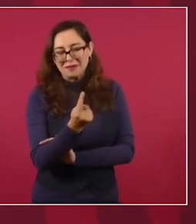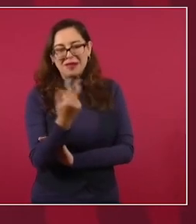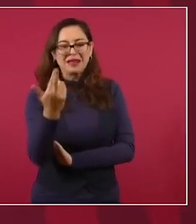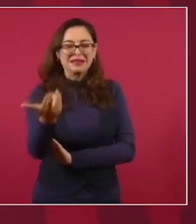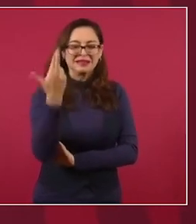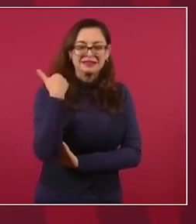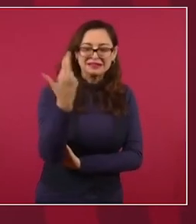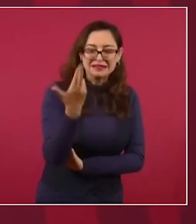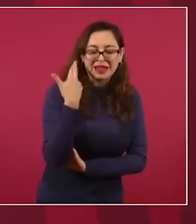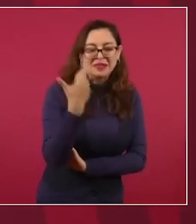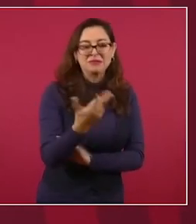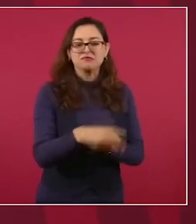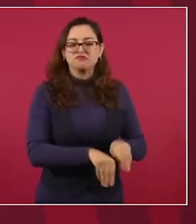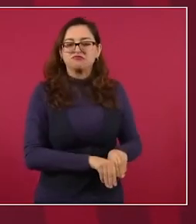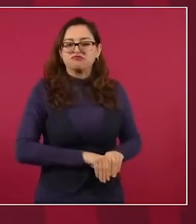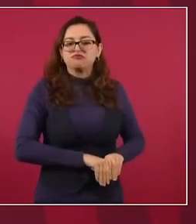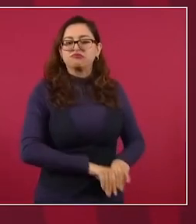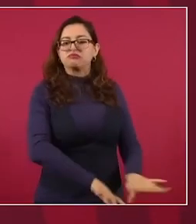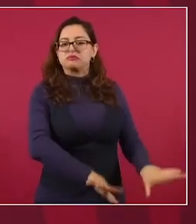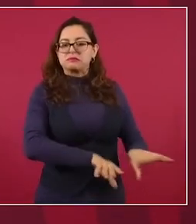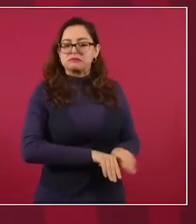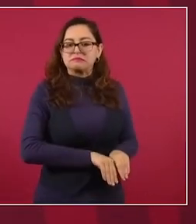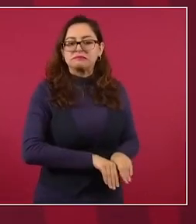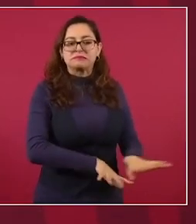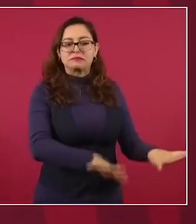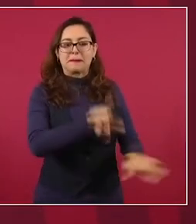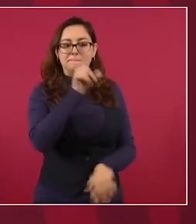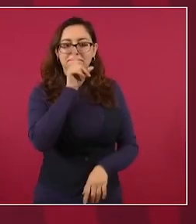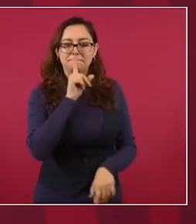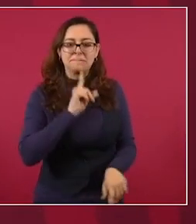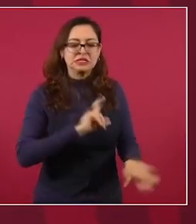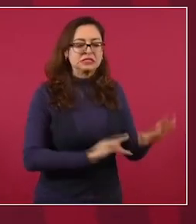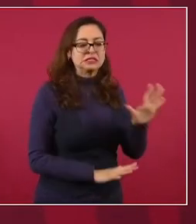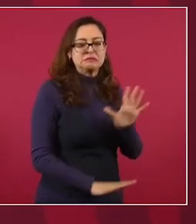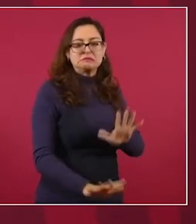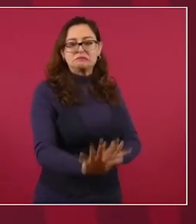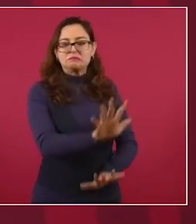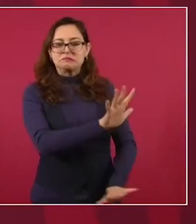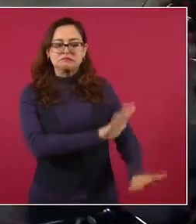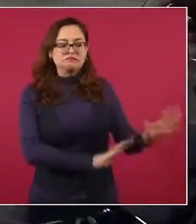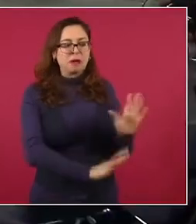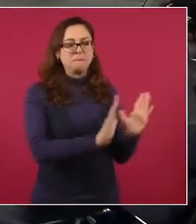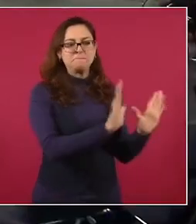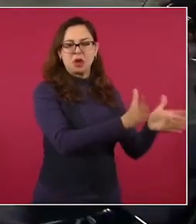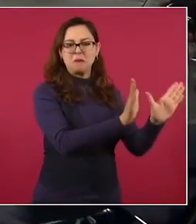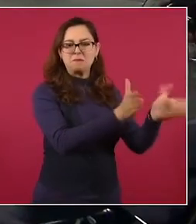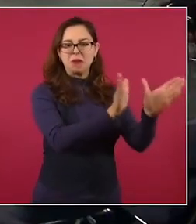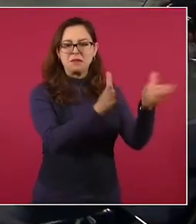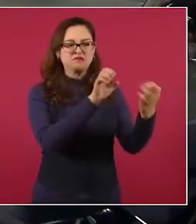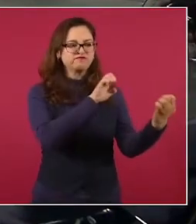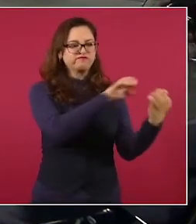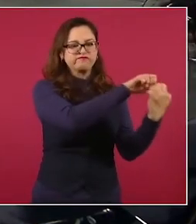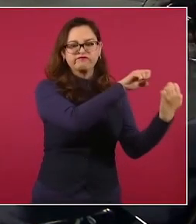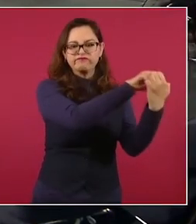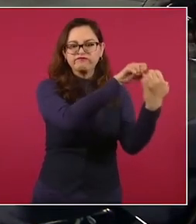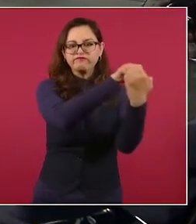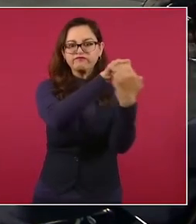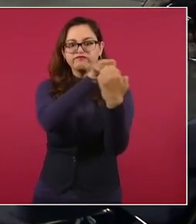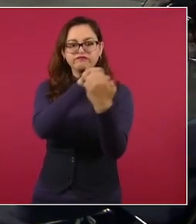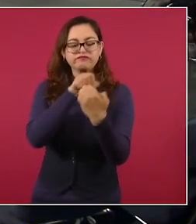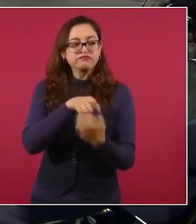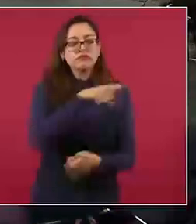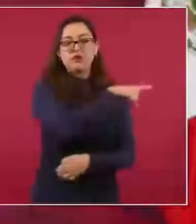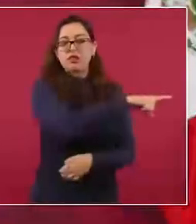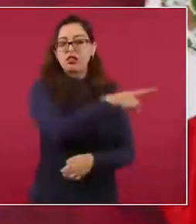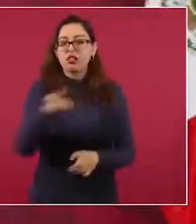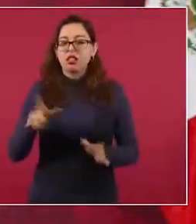Es increíble el nivel de manipulación y el efecto que tiene,